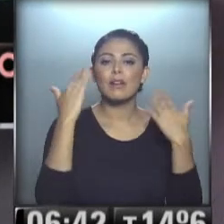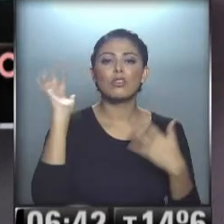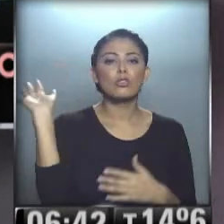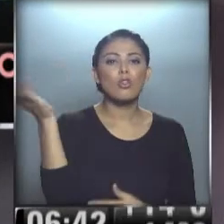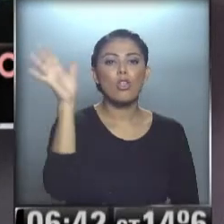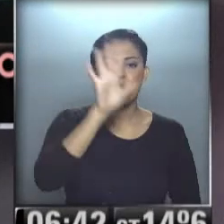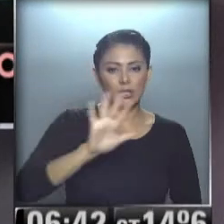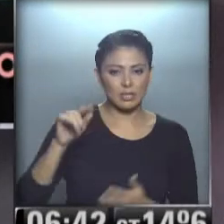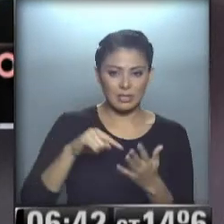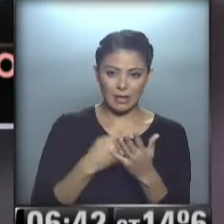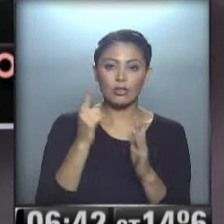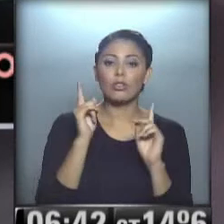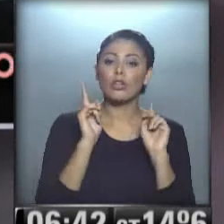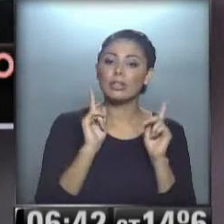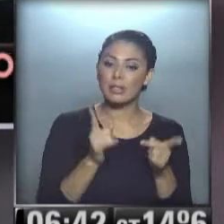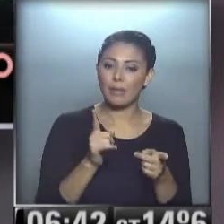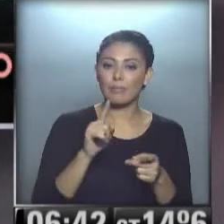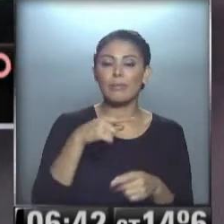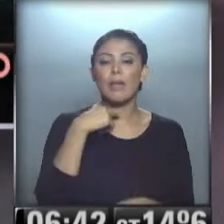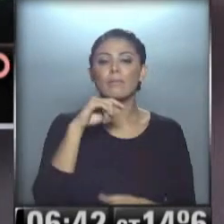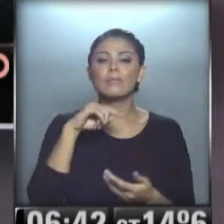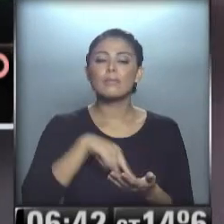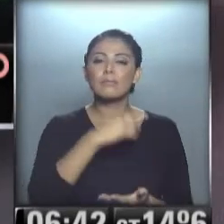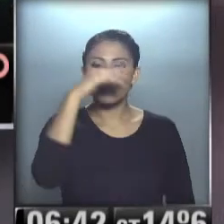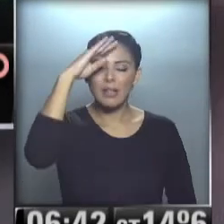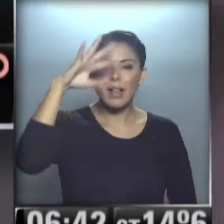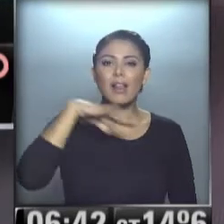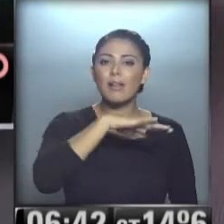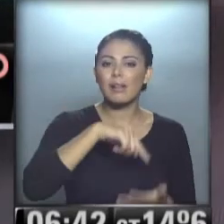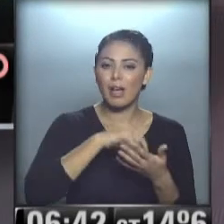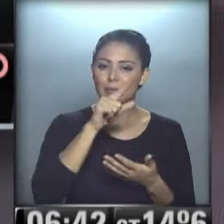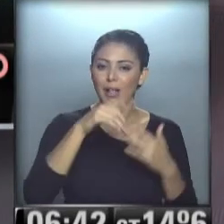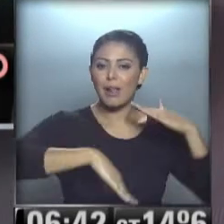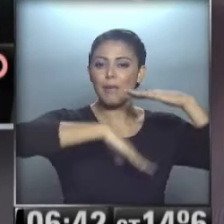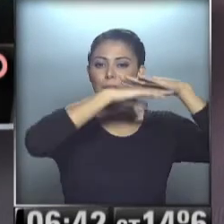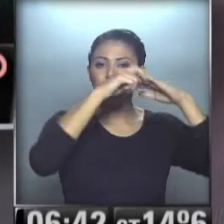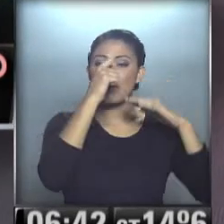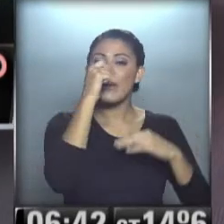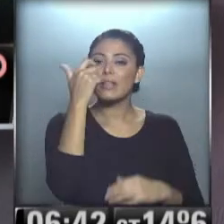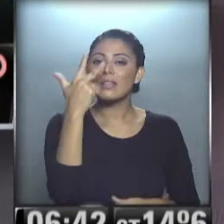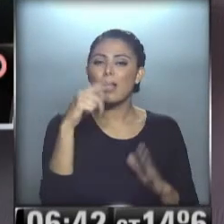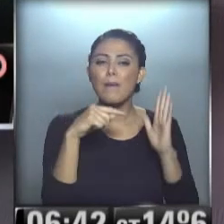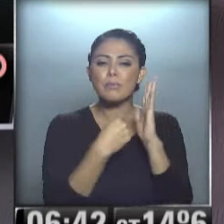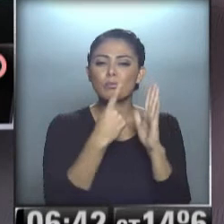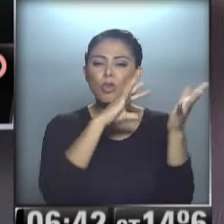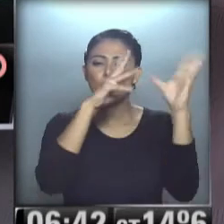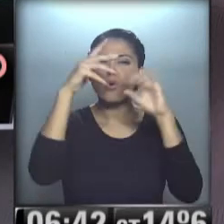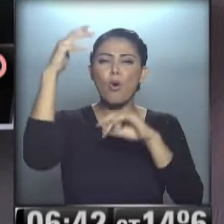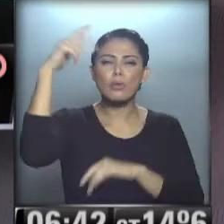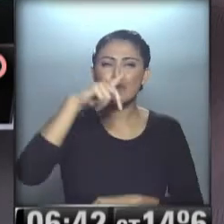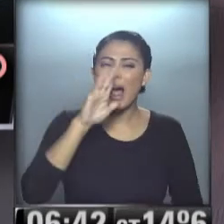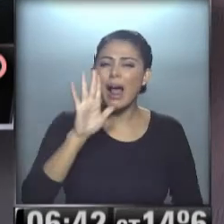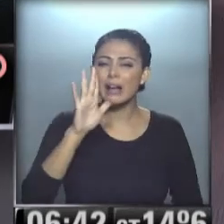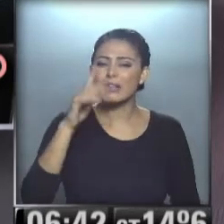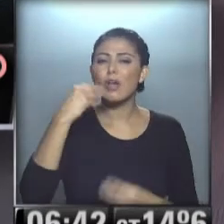zona... ...también juntito... ...eh... ...con Santa Rosa... ...que también va a tener... ...23 de máxima... ...pero mucha inestabilidad... ...se aproxima